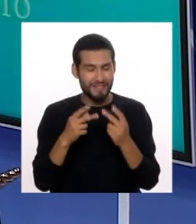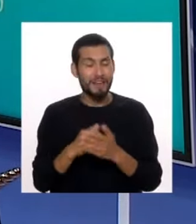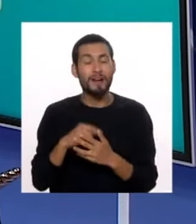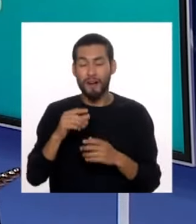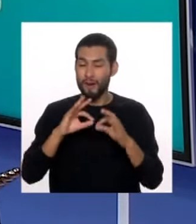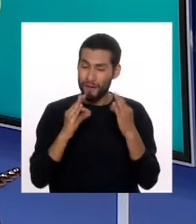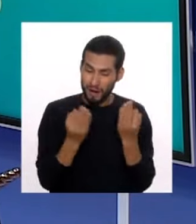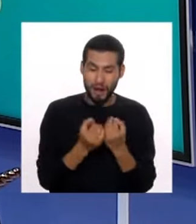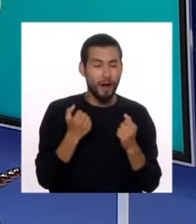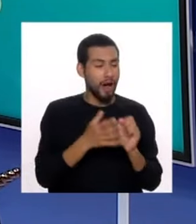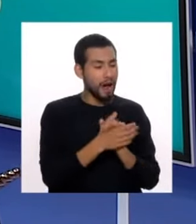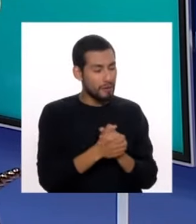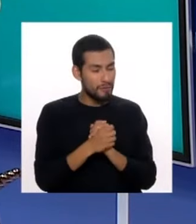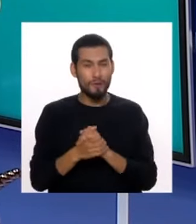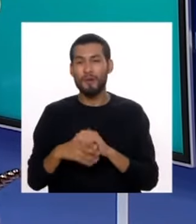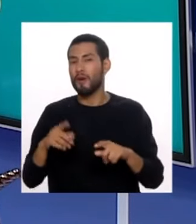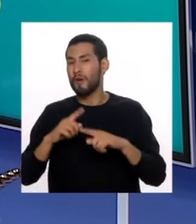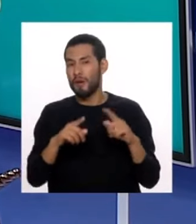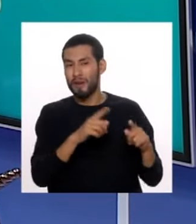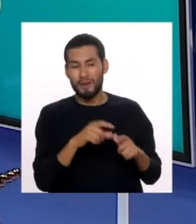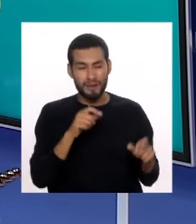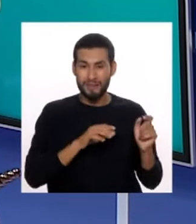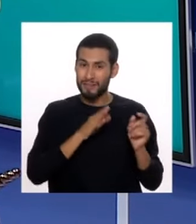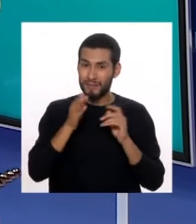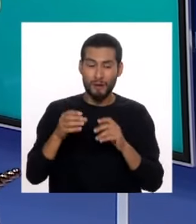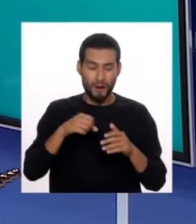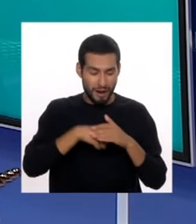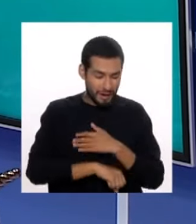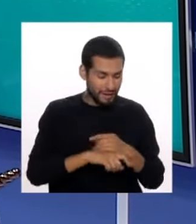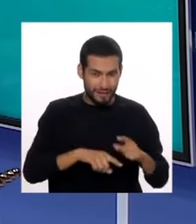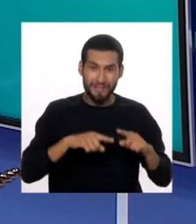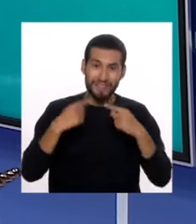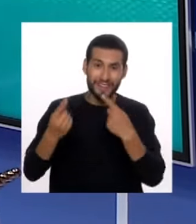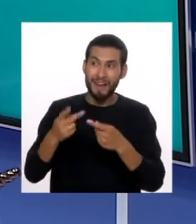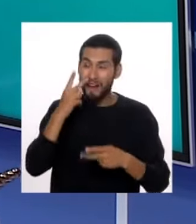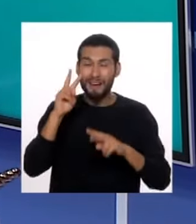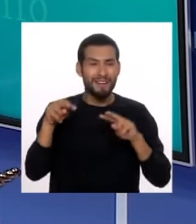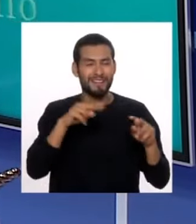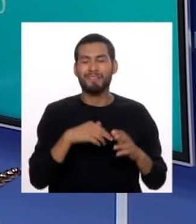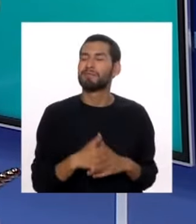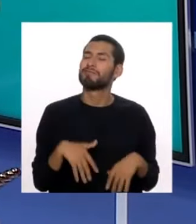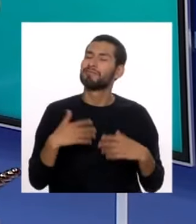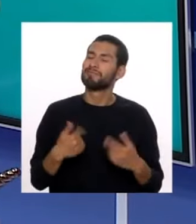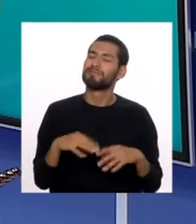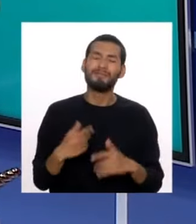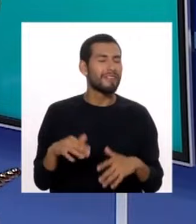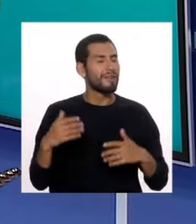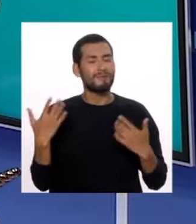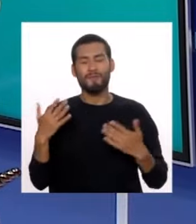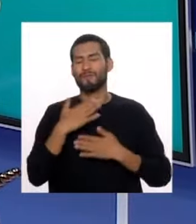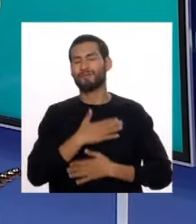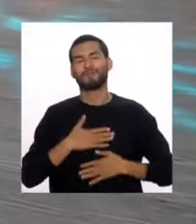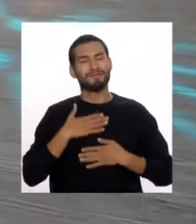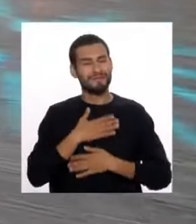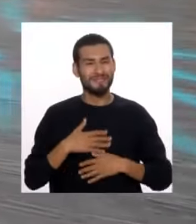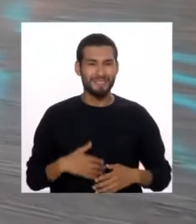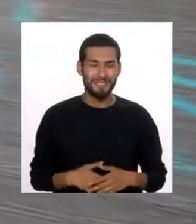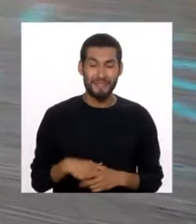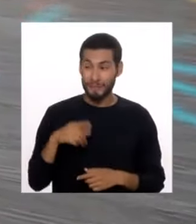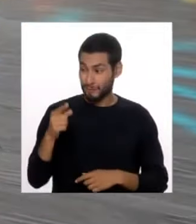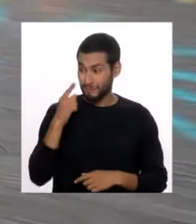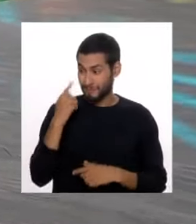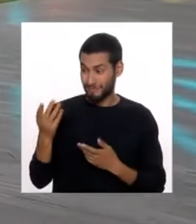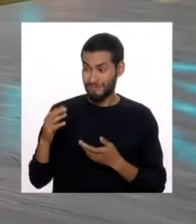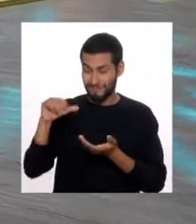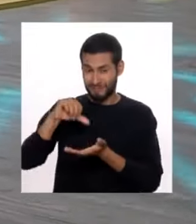los chicos, ir con la familia, ir con amigos, simplemente dar un rato, una vuelta, es muy, muy reconfortable. ¿Conoces el parque?